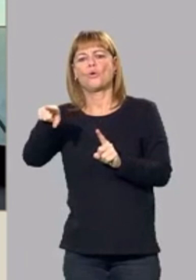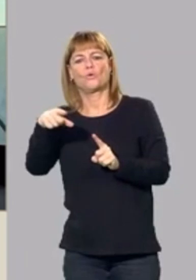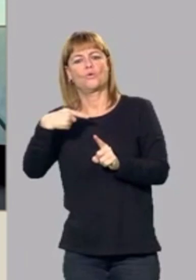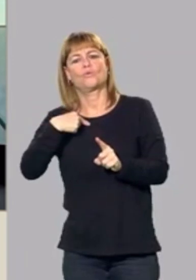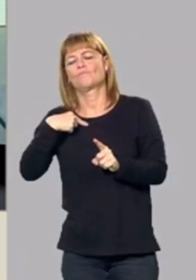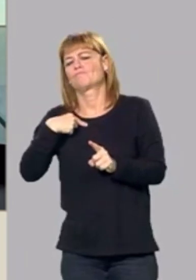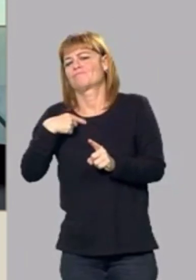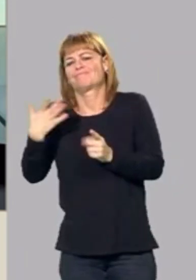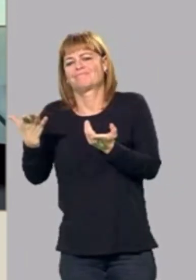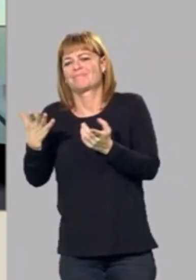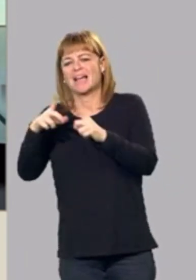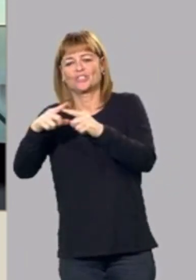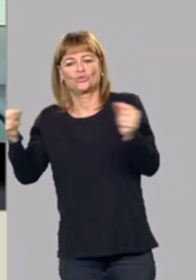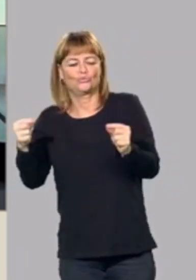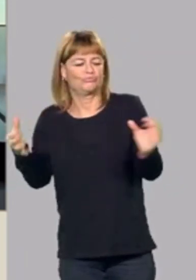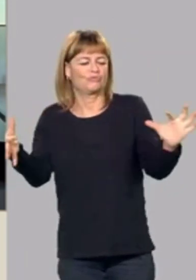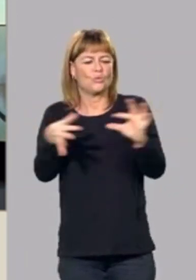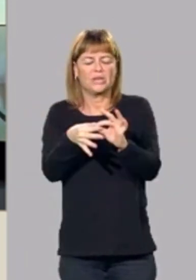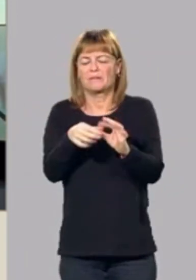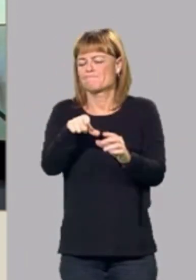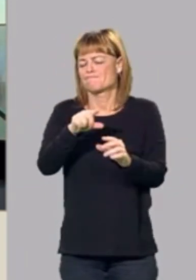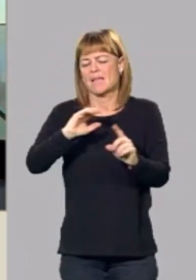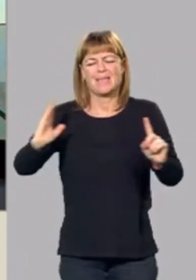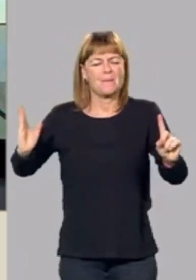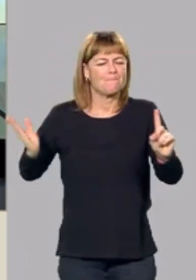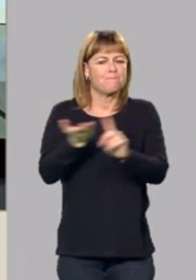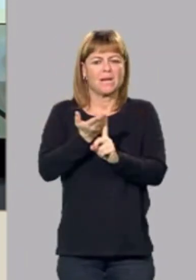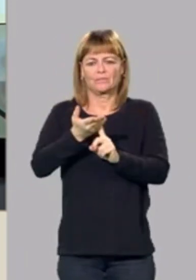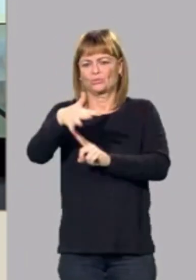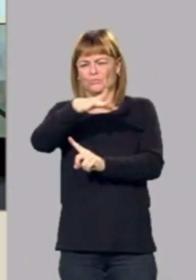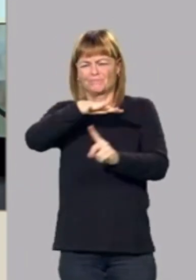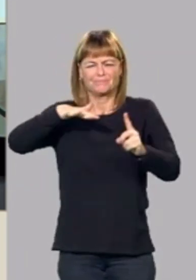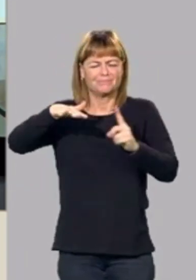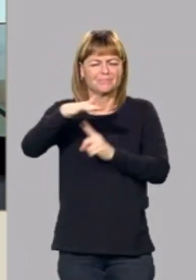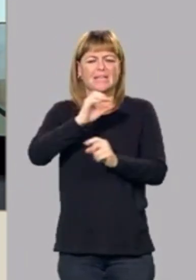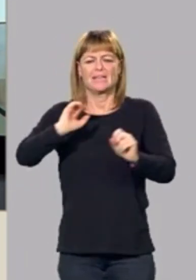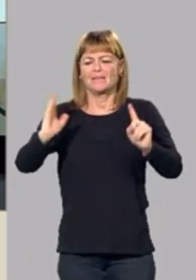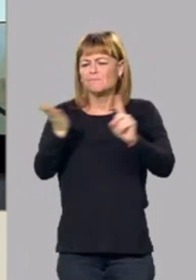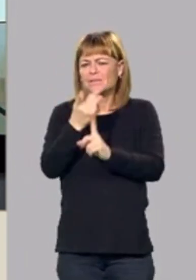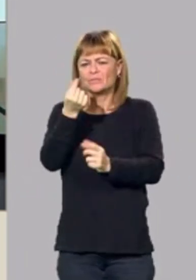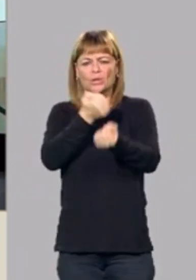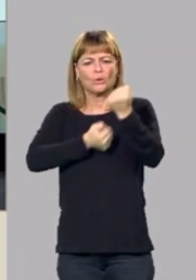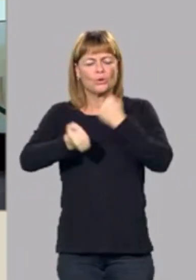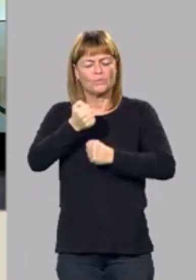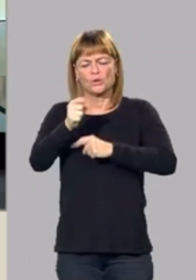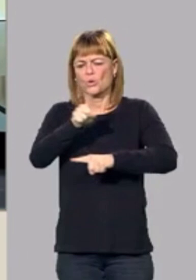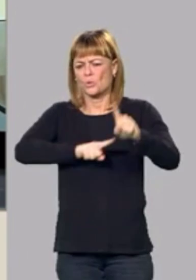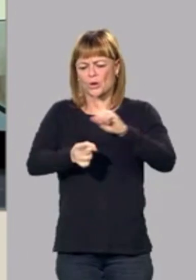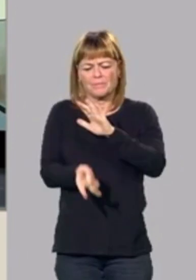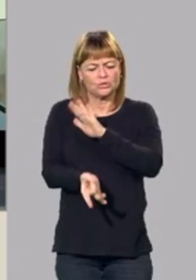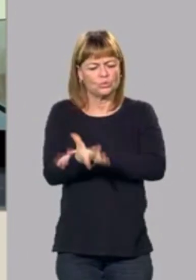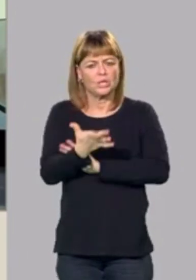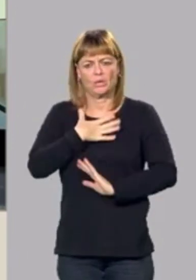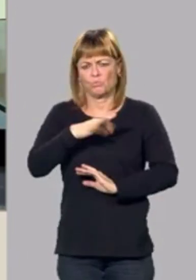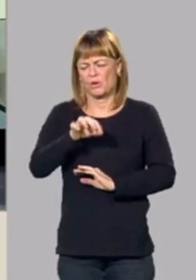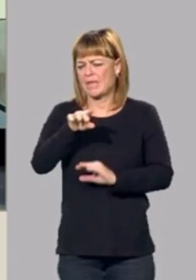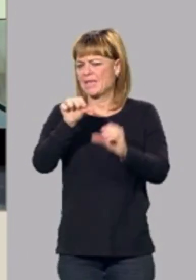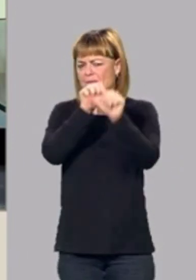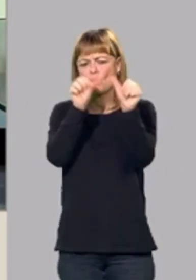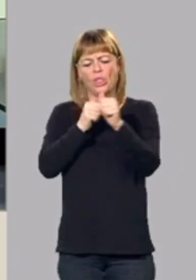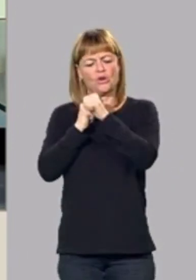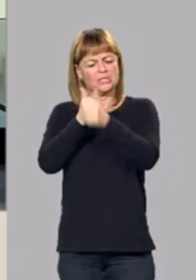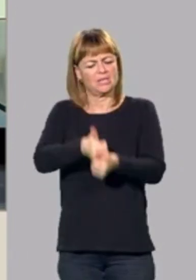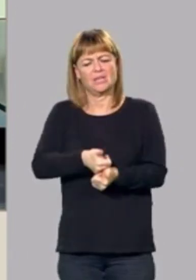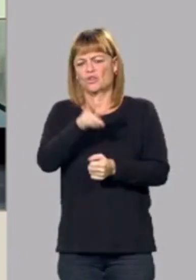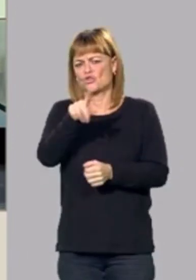en lo social, en lo medioambiental, en lo económico, que tiene muchos problemas y que desde luego no es el modelo a seguir. Estamos